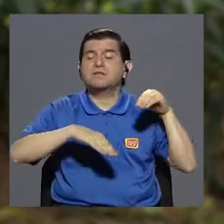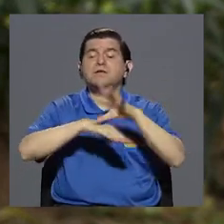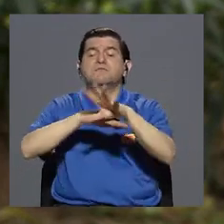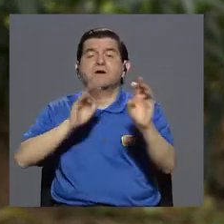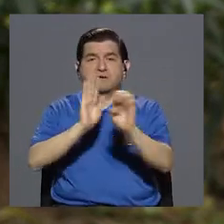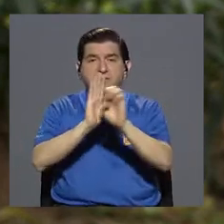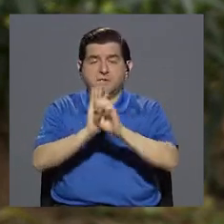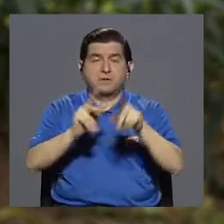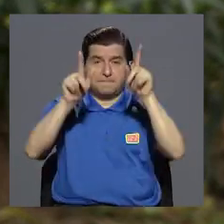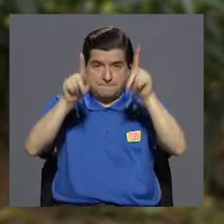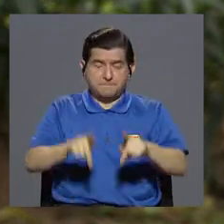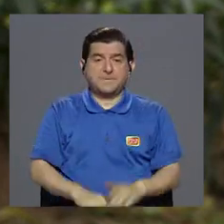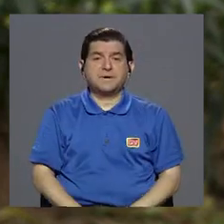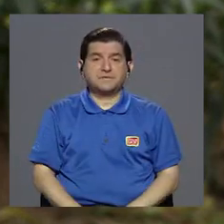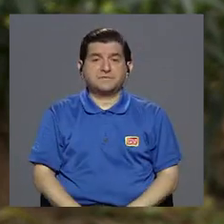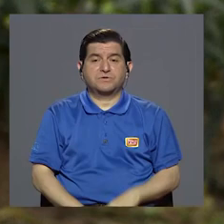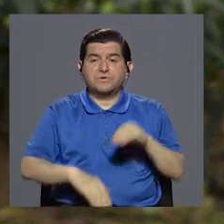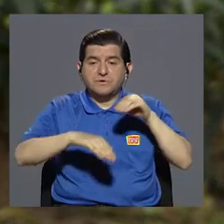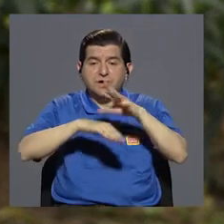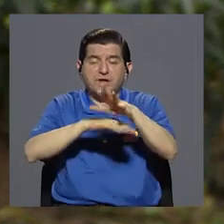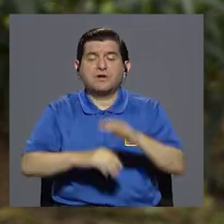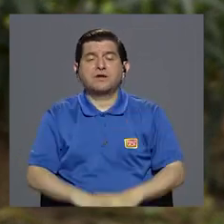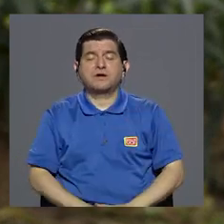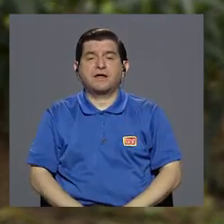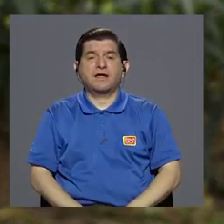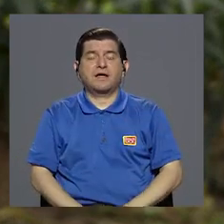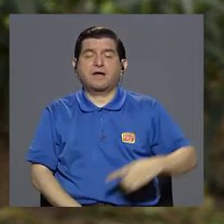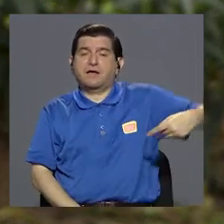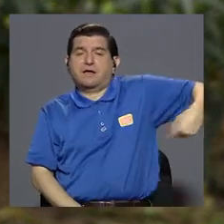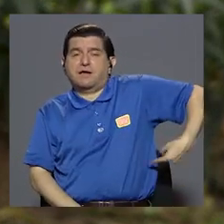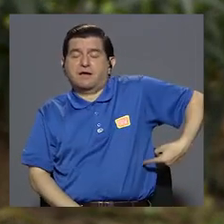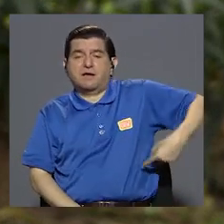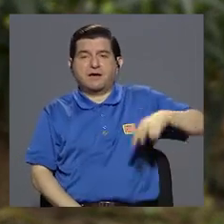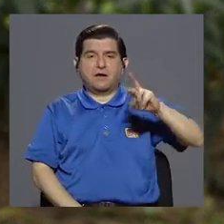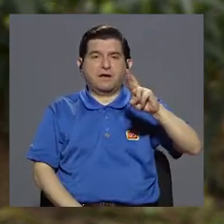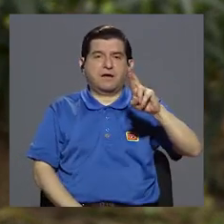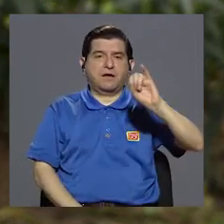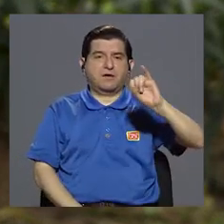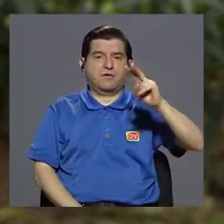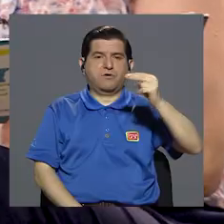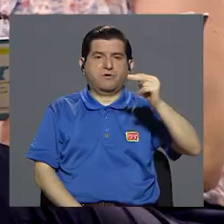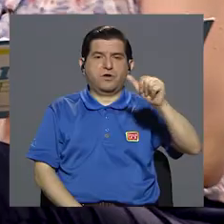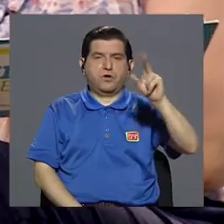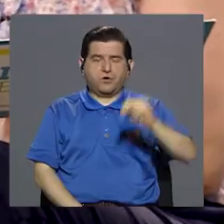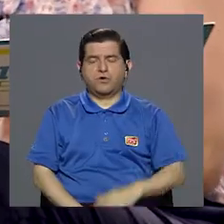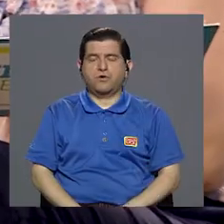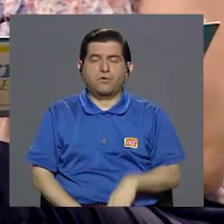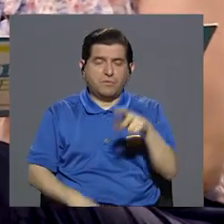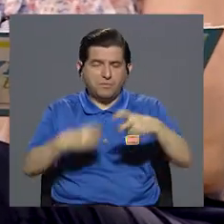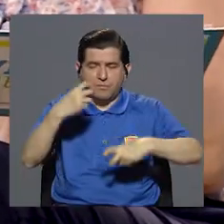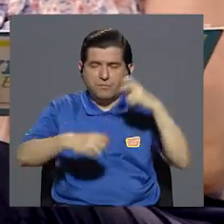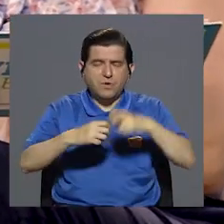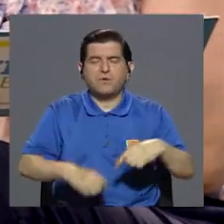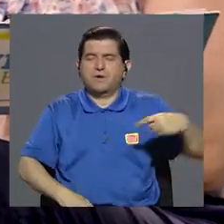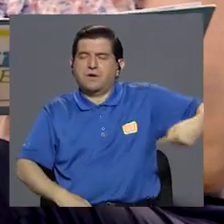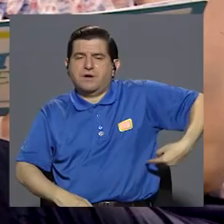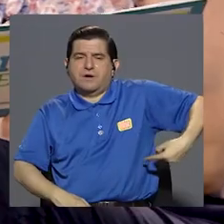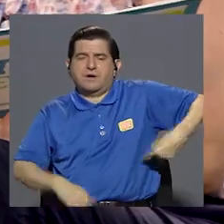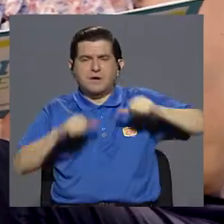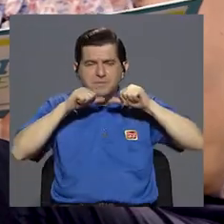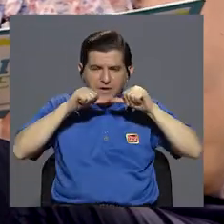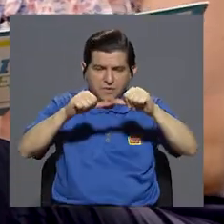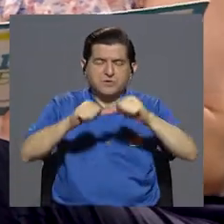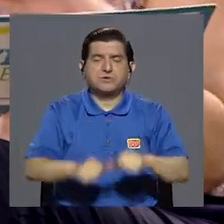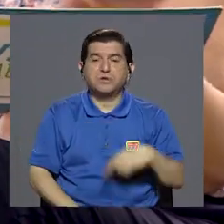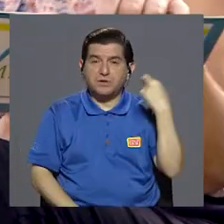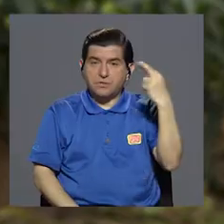secuelas, por ejemplo, hay personas que sufren secuelas en los riñones, lo que se llama insuficiencia renal crónica, como consecuencia